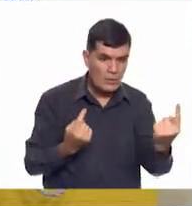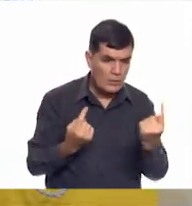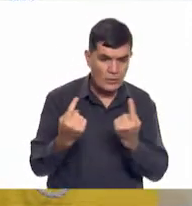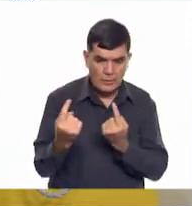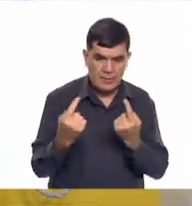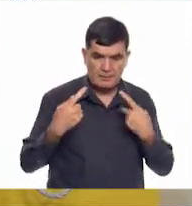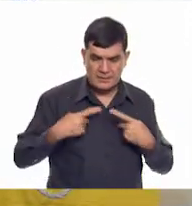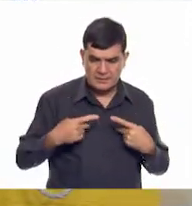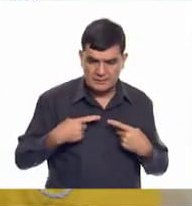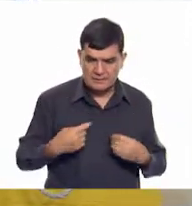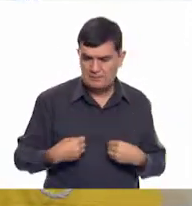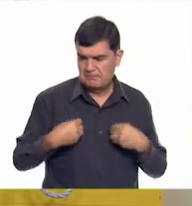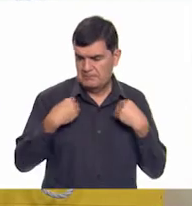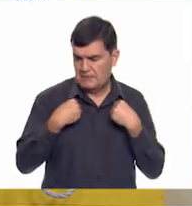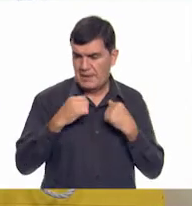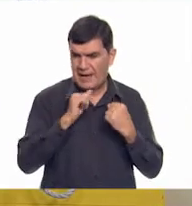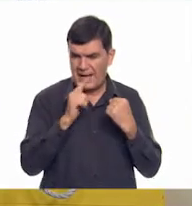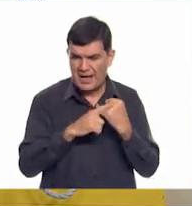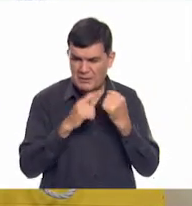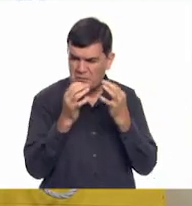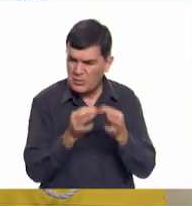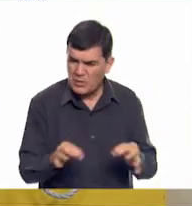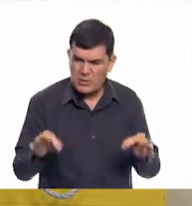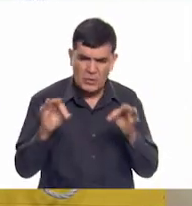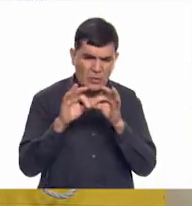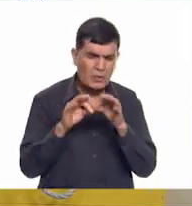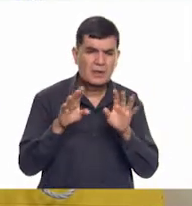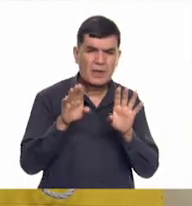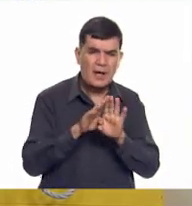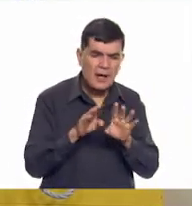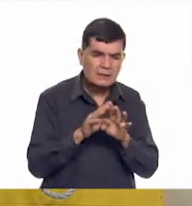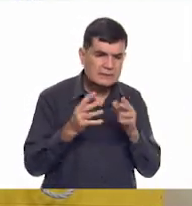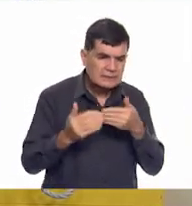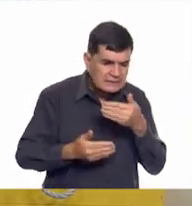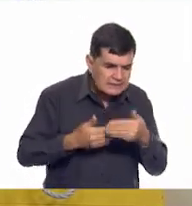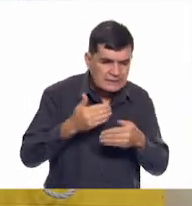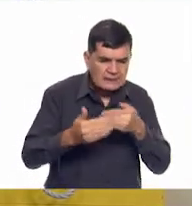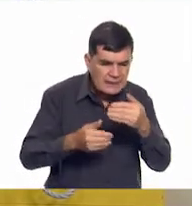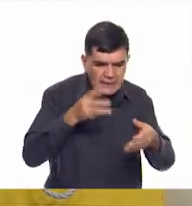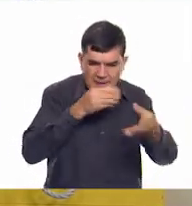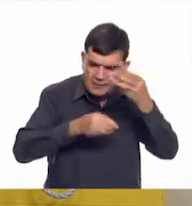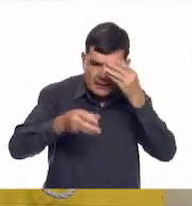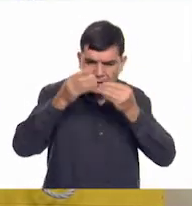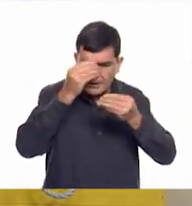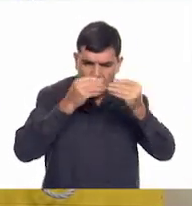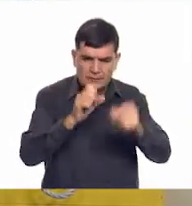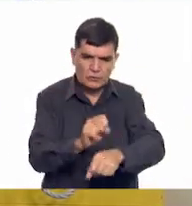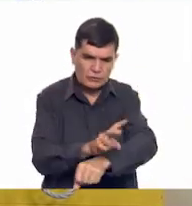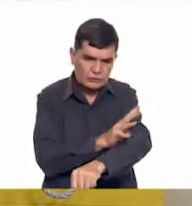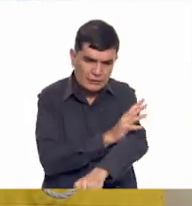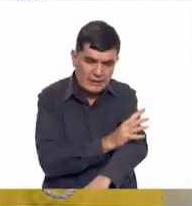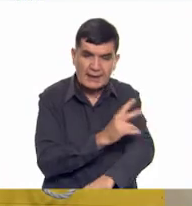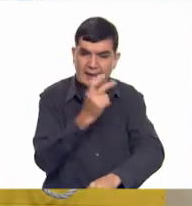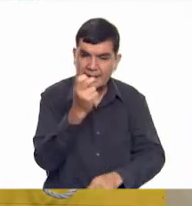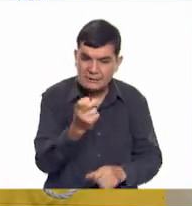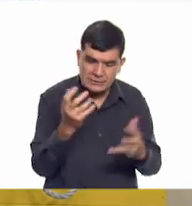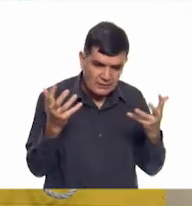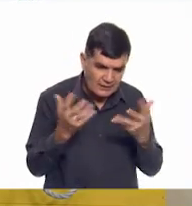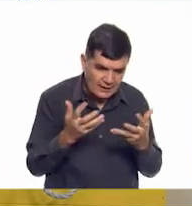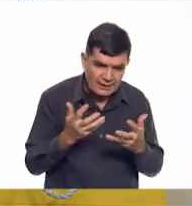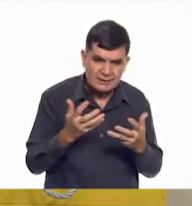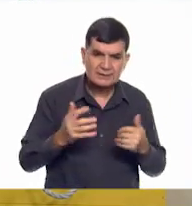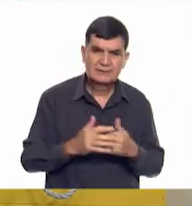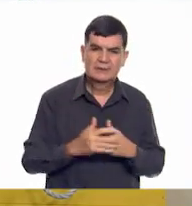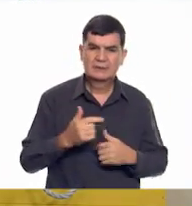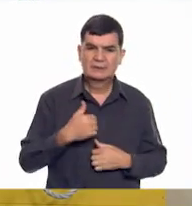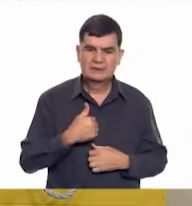vives algo importante. Una experiencia vivida va generando aprendizaje emocional que hace posible crear, pues,